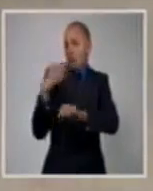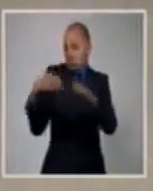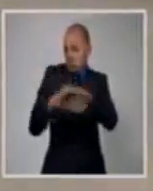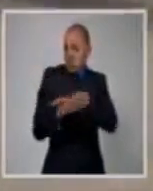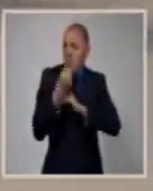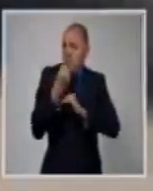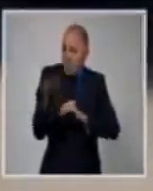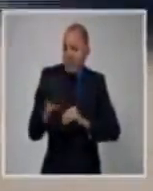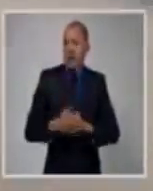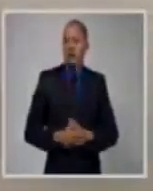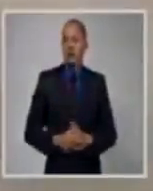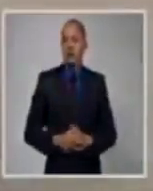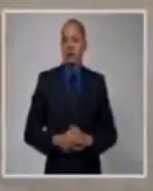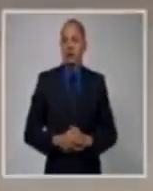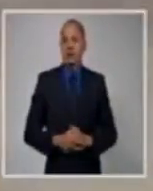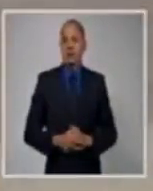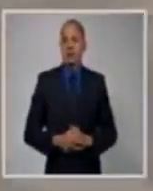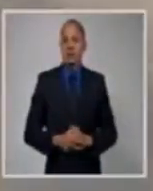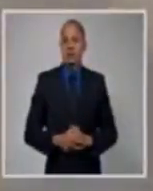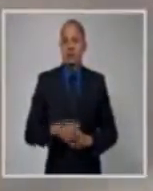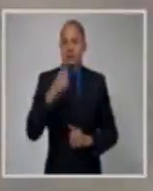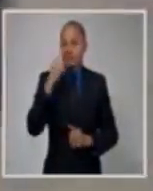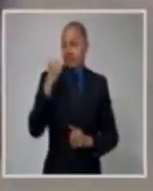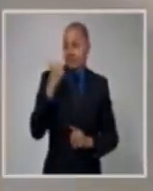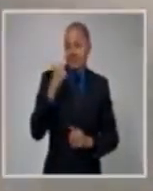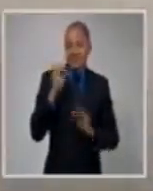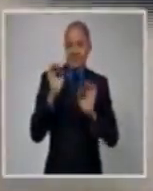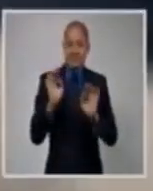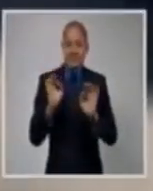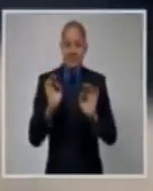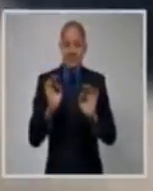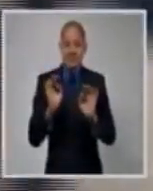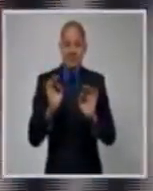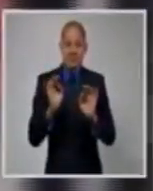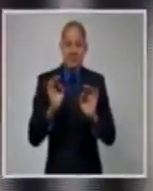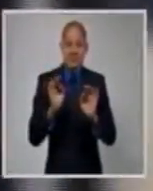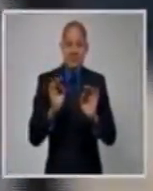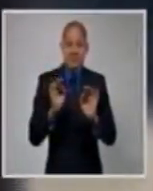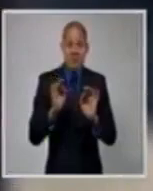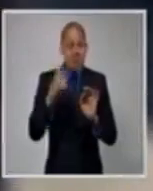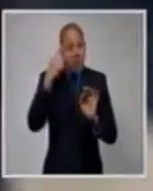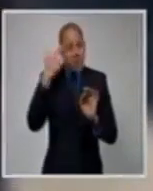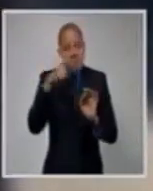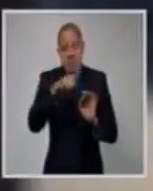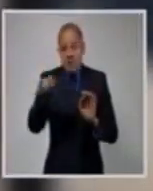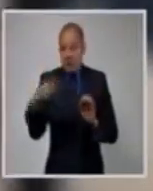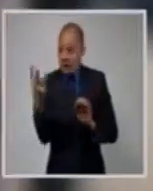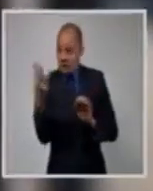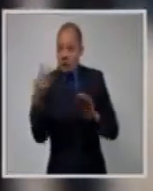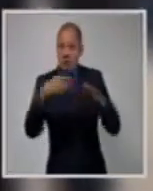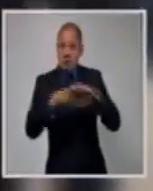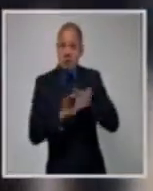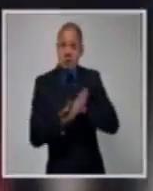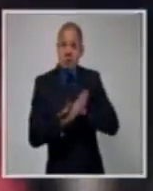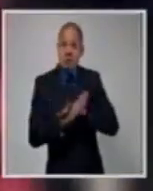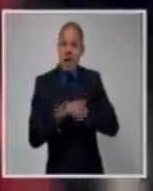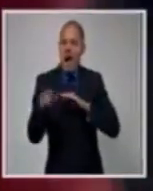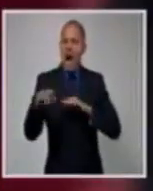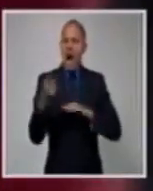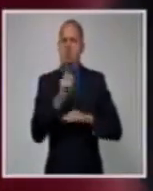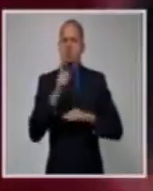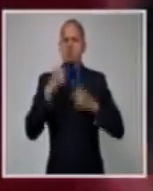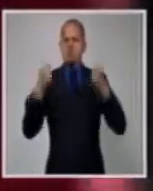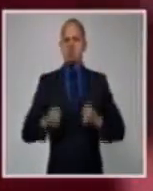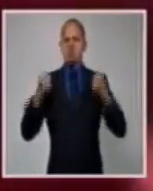como ves, pensamos incluso en algún momento que sí, que iban a pasar, y sin embargo la decisión era que no hubiera